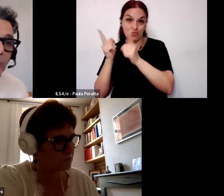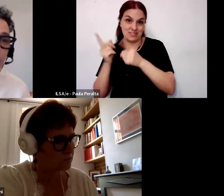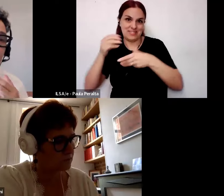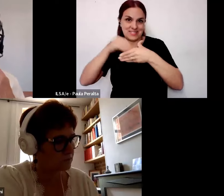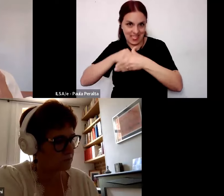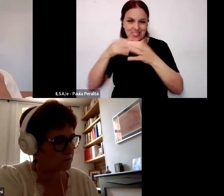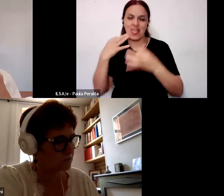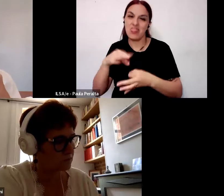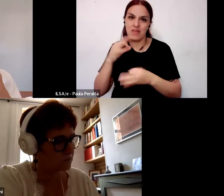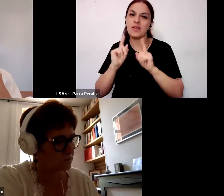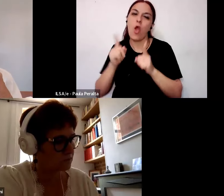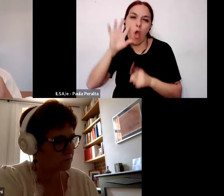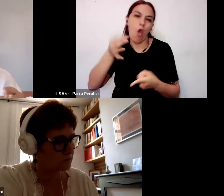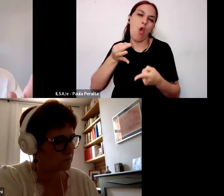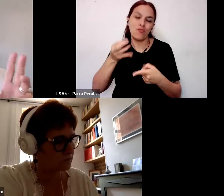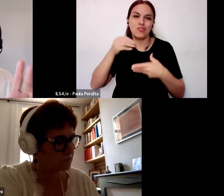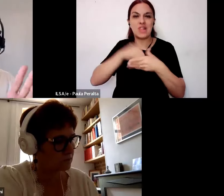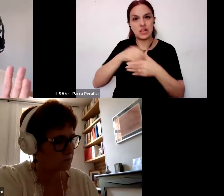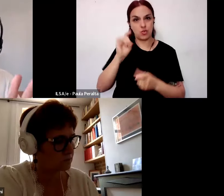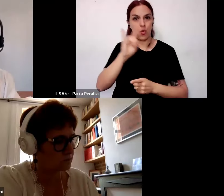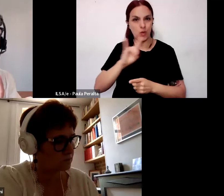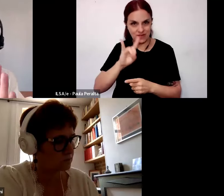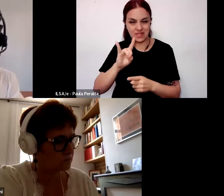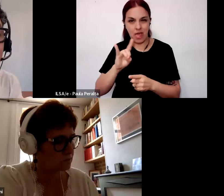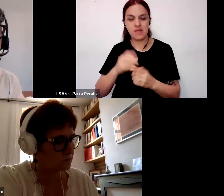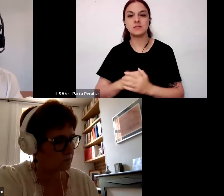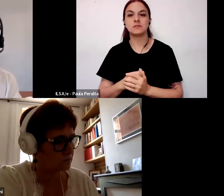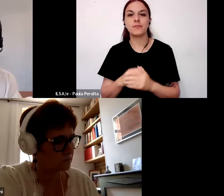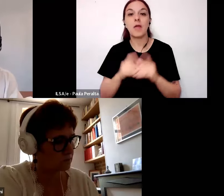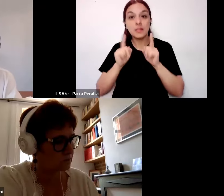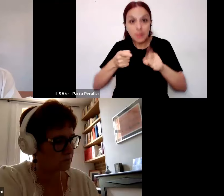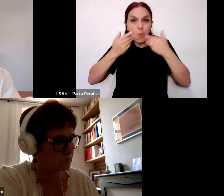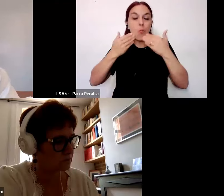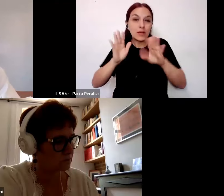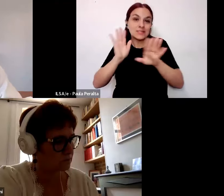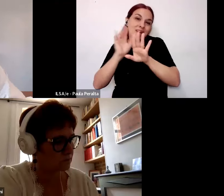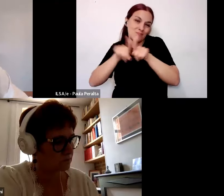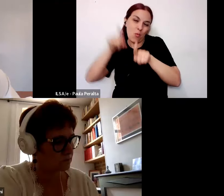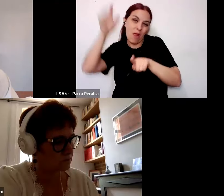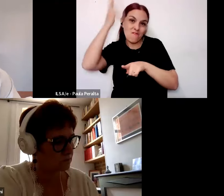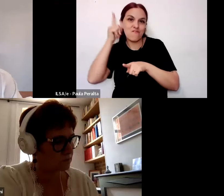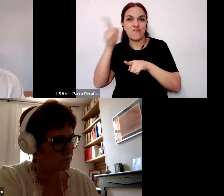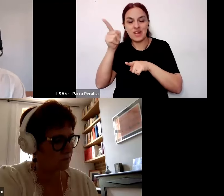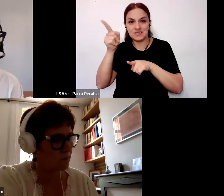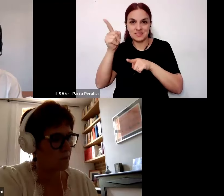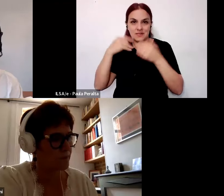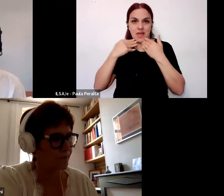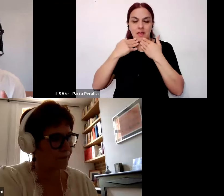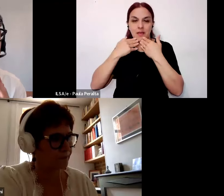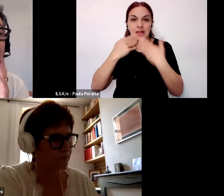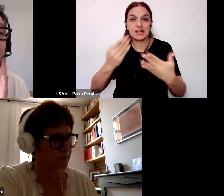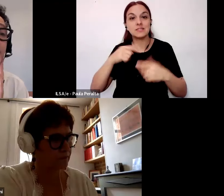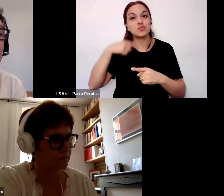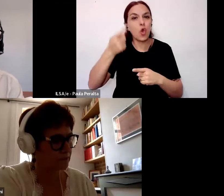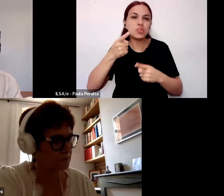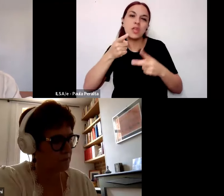supuesto en universidades ¿no? Pero tal vez también como en Francia a través de otra serie